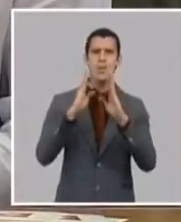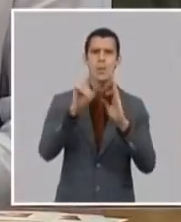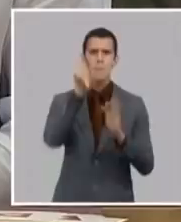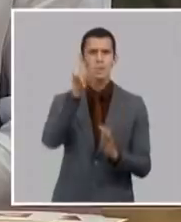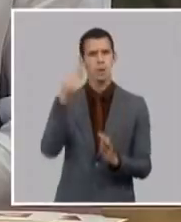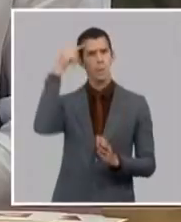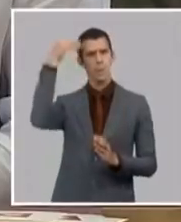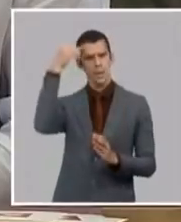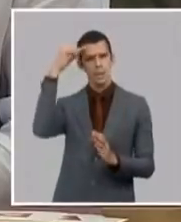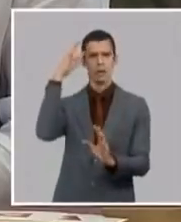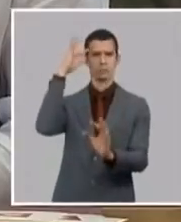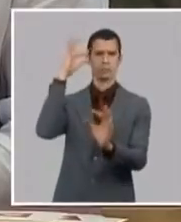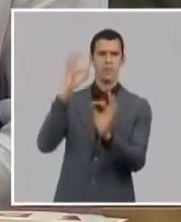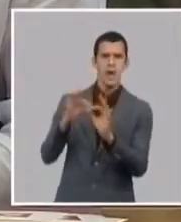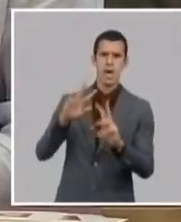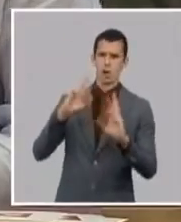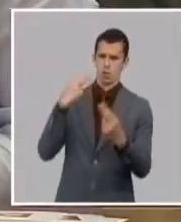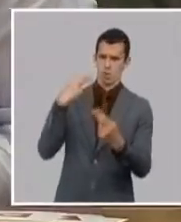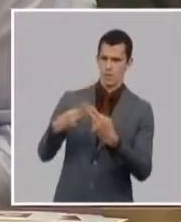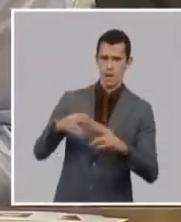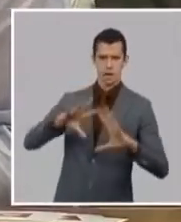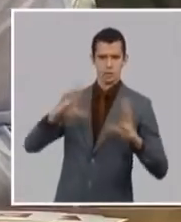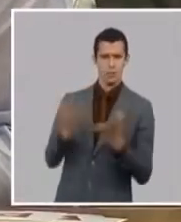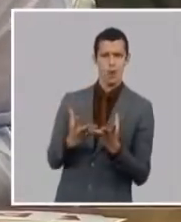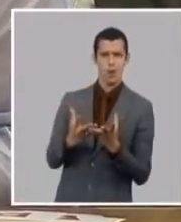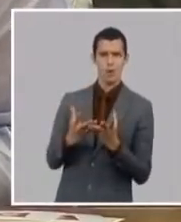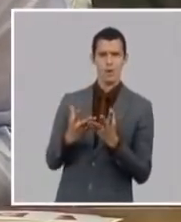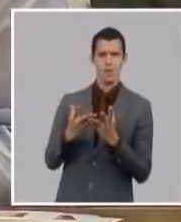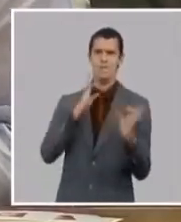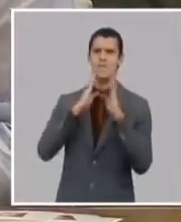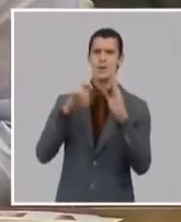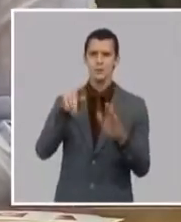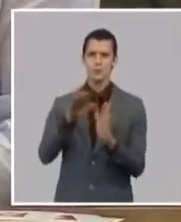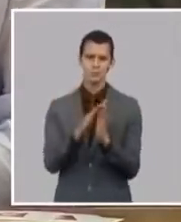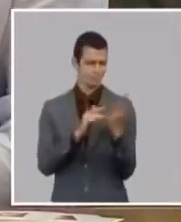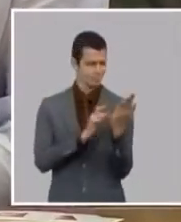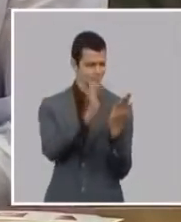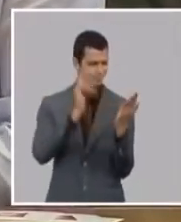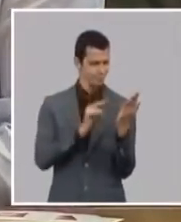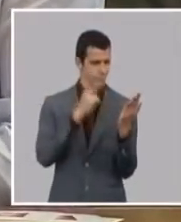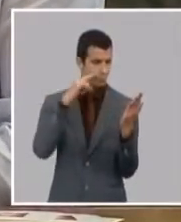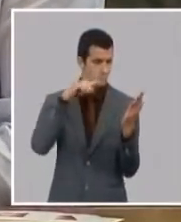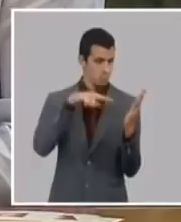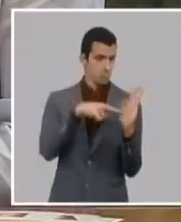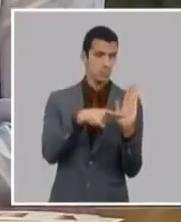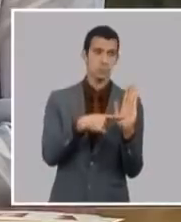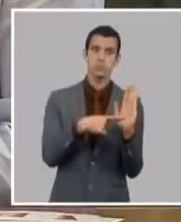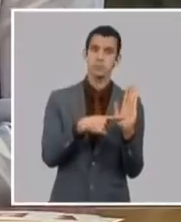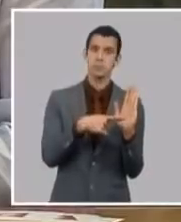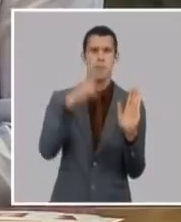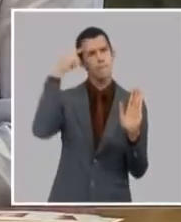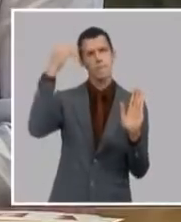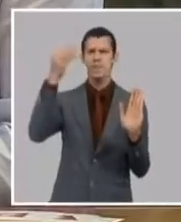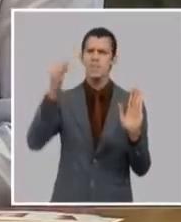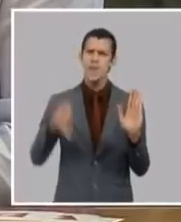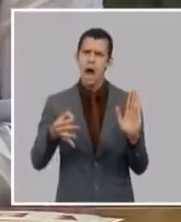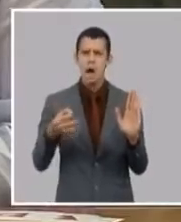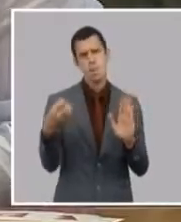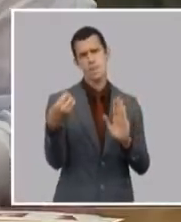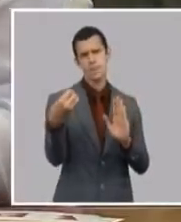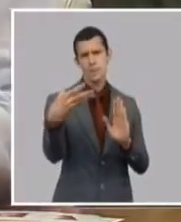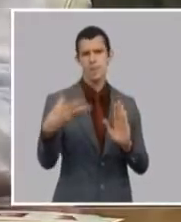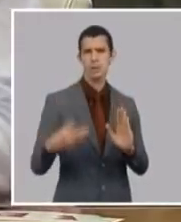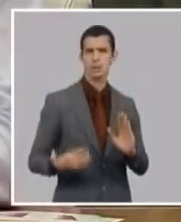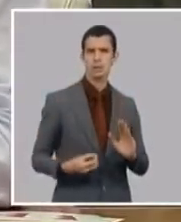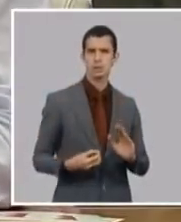demuestra los sentimientos ruines de las personas que defienden esas actitudes